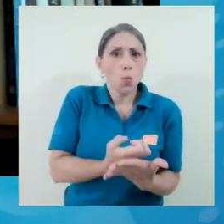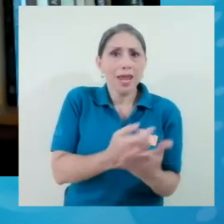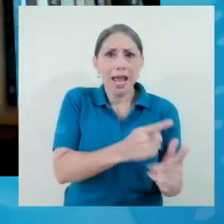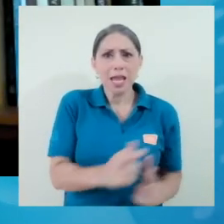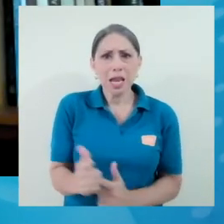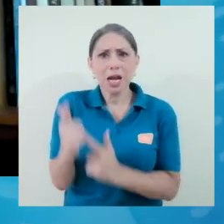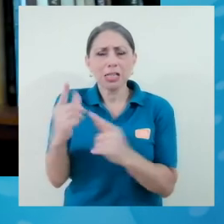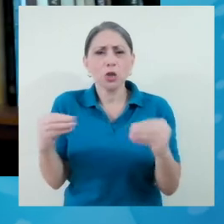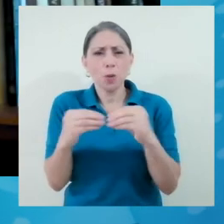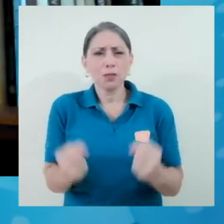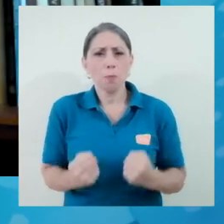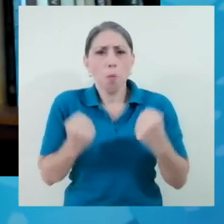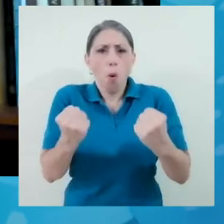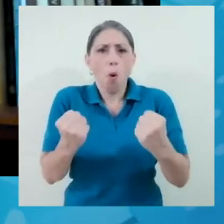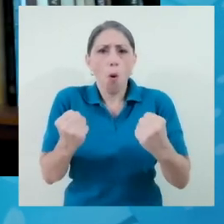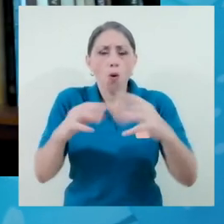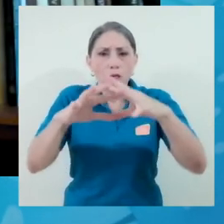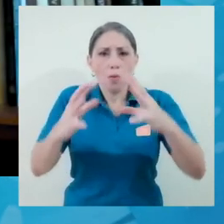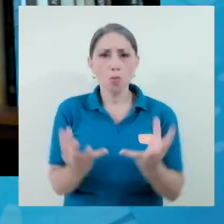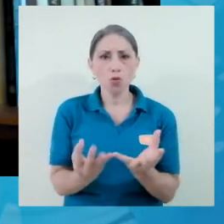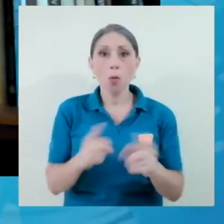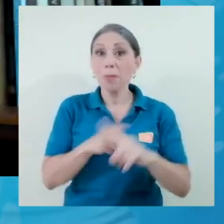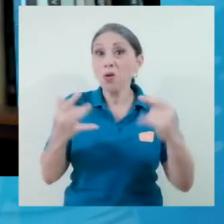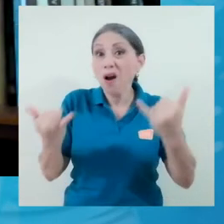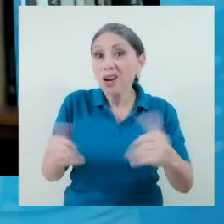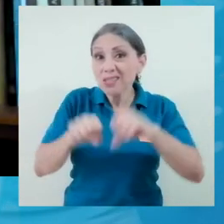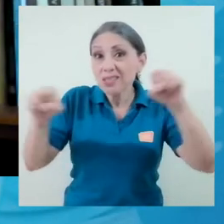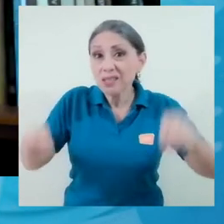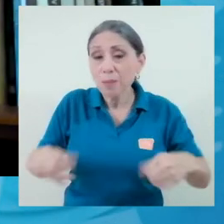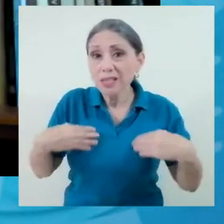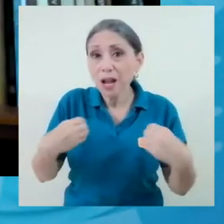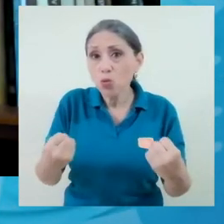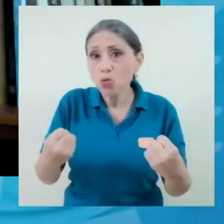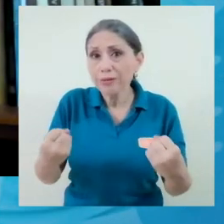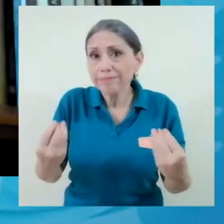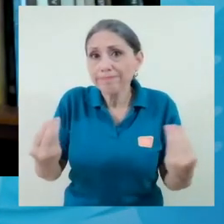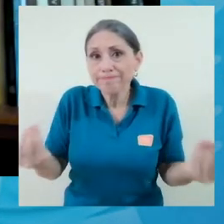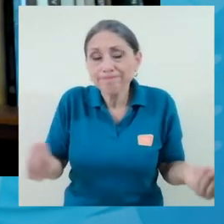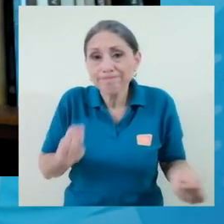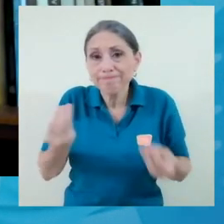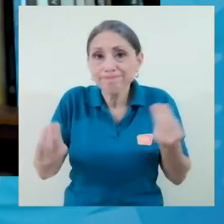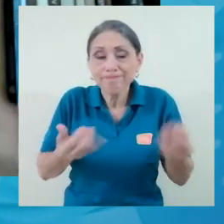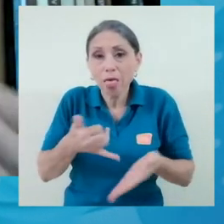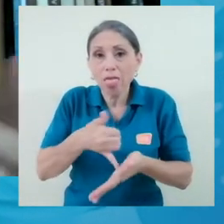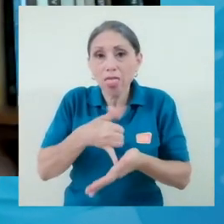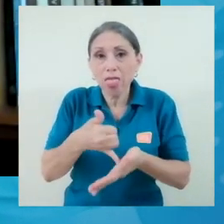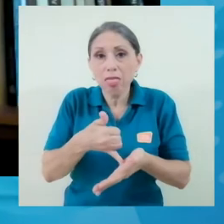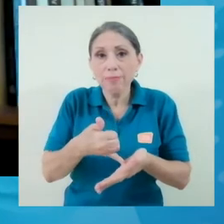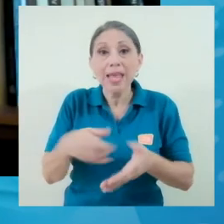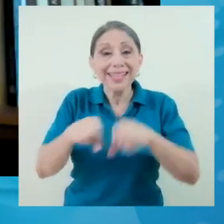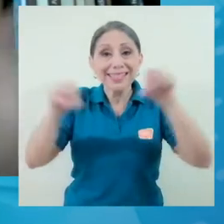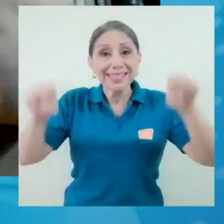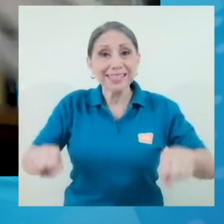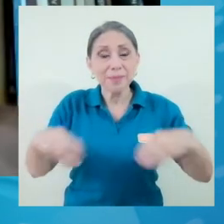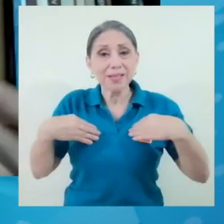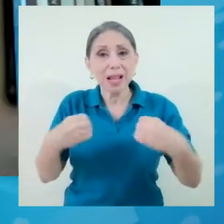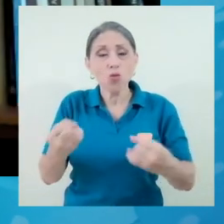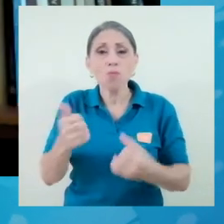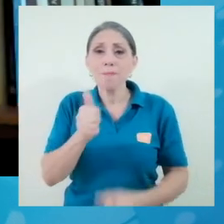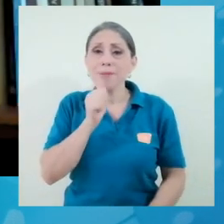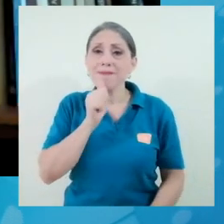pero tienes un sistema de salud que en este momento les está pasando una factura muy alta. O sea, un sistema de salud privatizado no sirve para